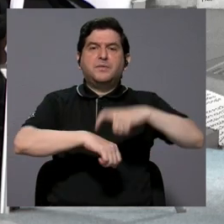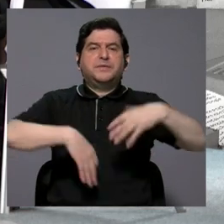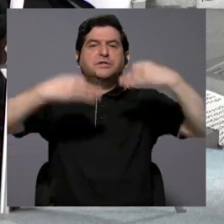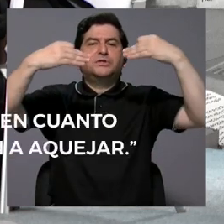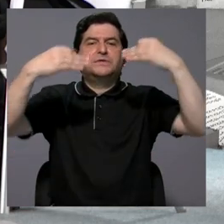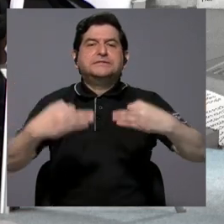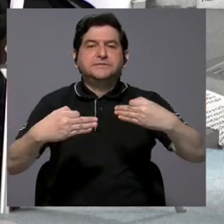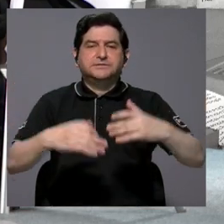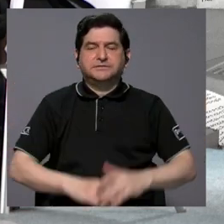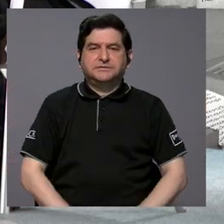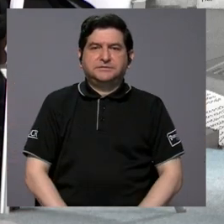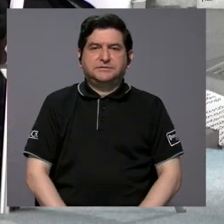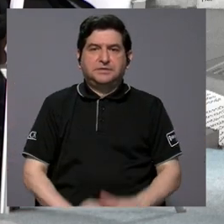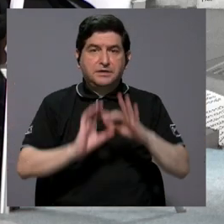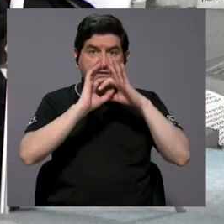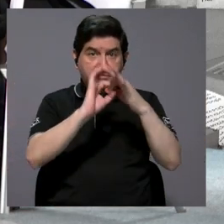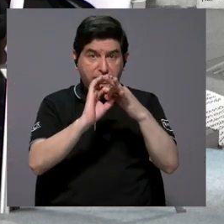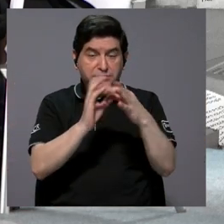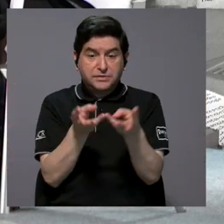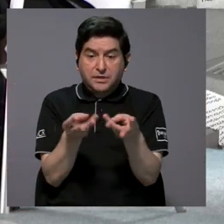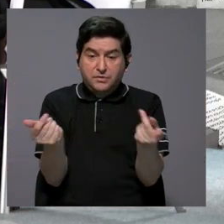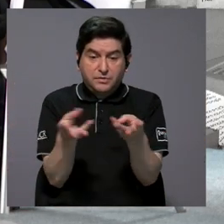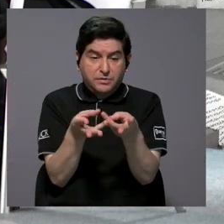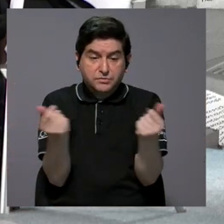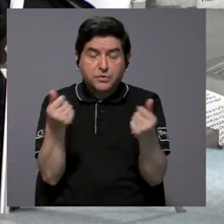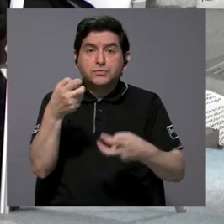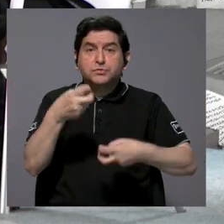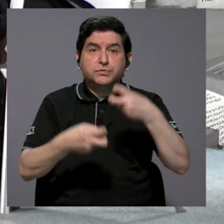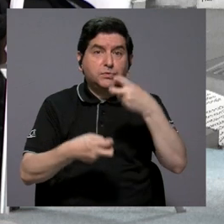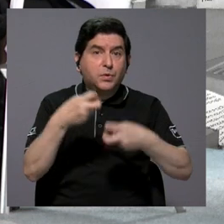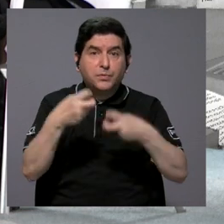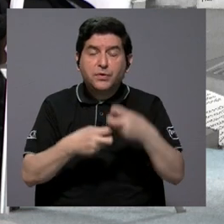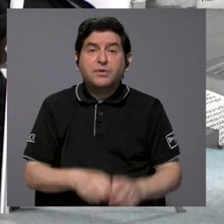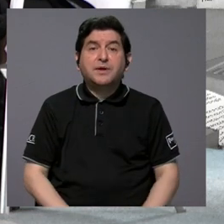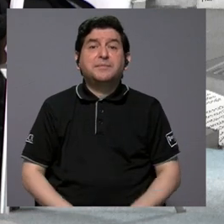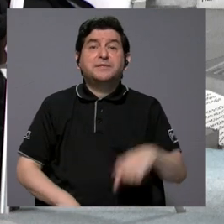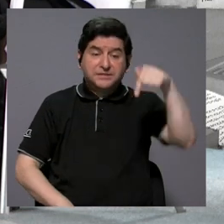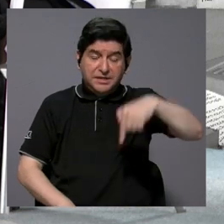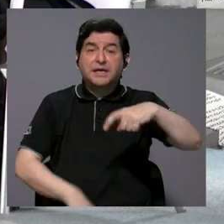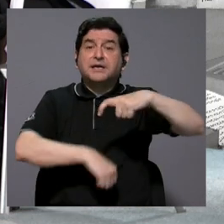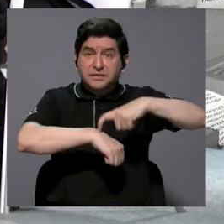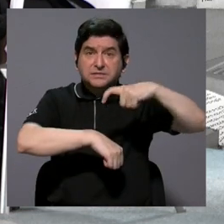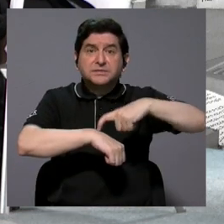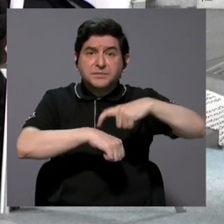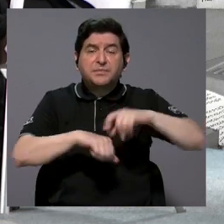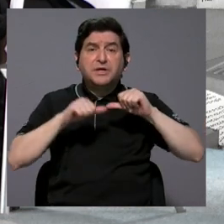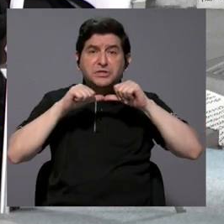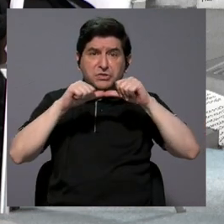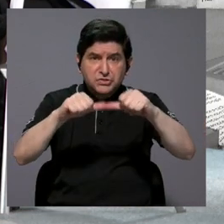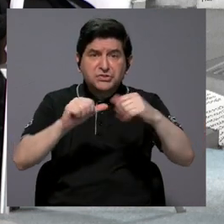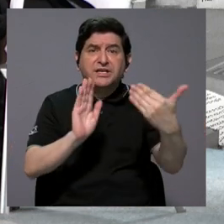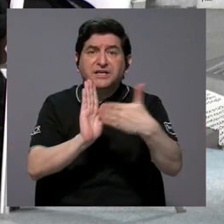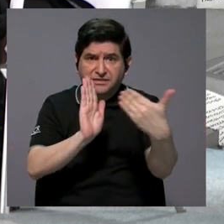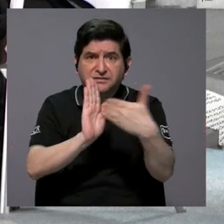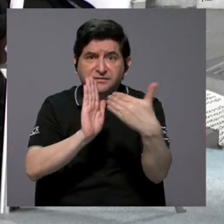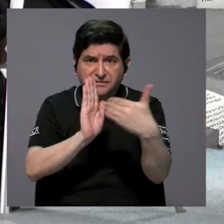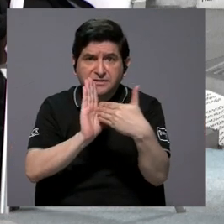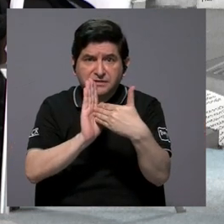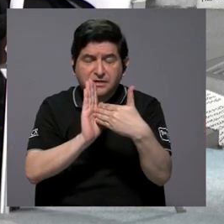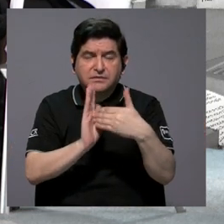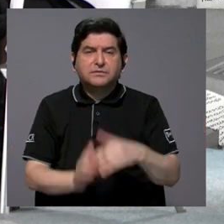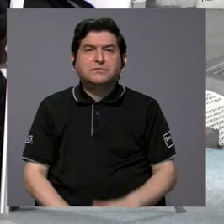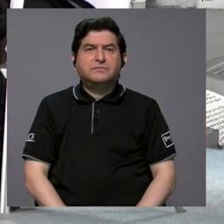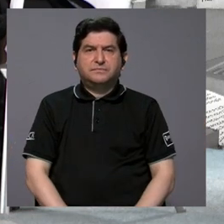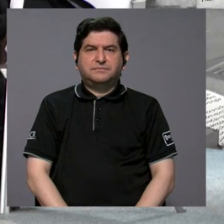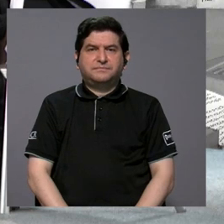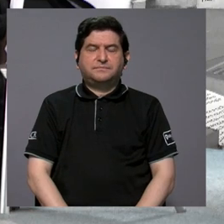decisiones en cuanto a cómo resolver problemáticas que inclusive hoy en día nos llegan a quejar? Una